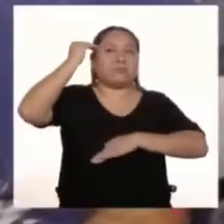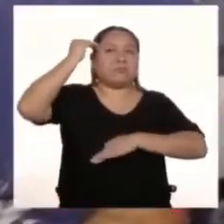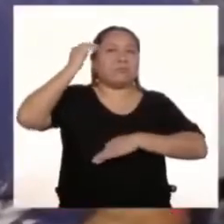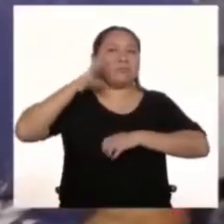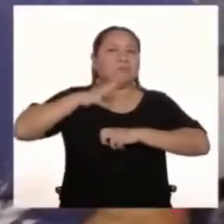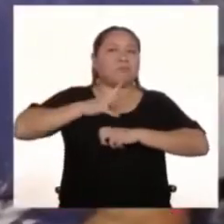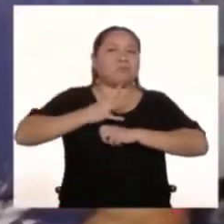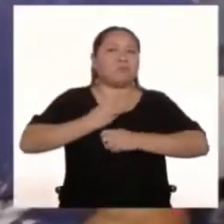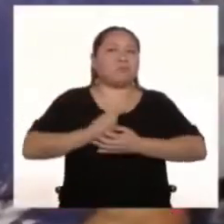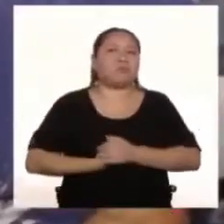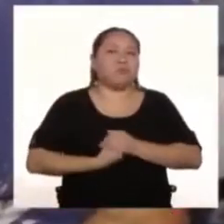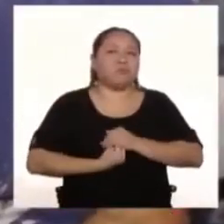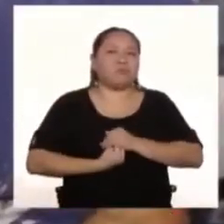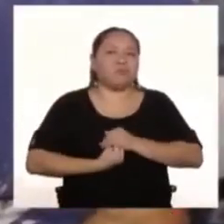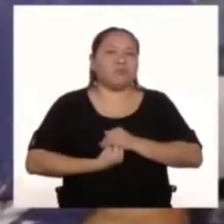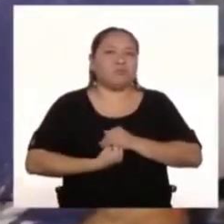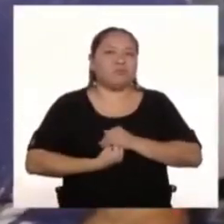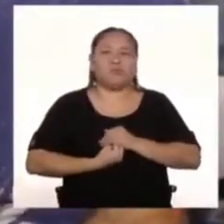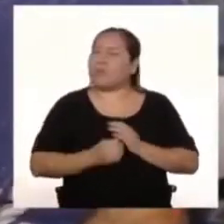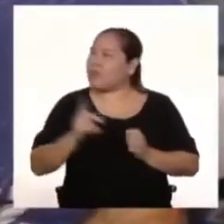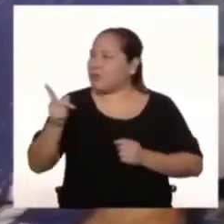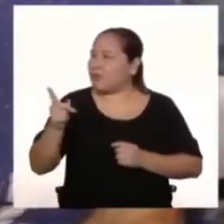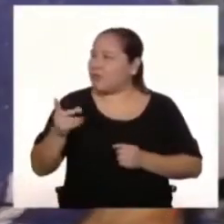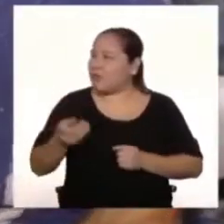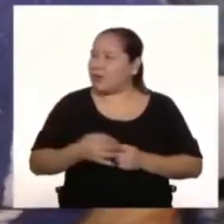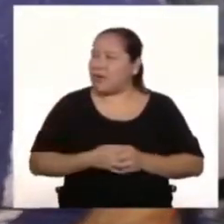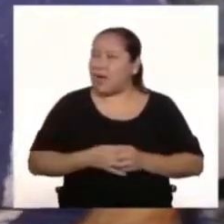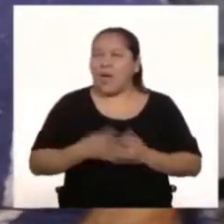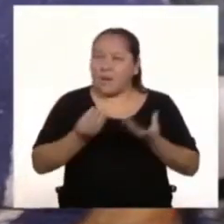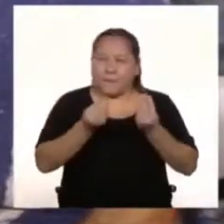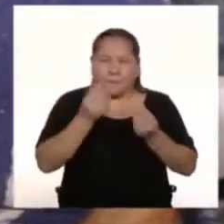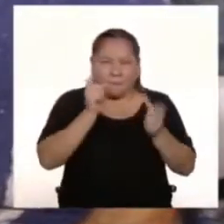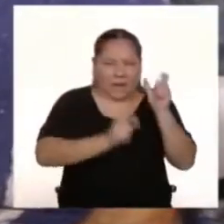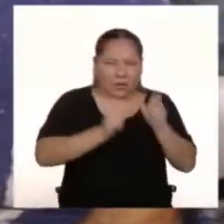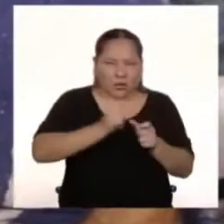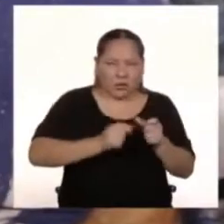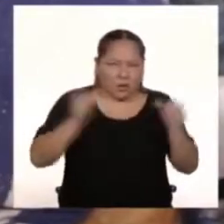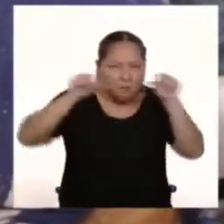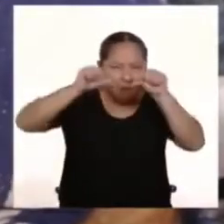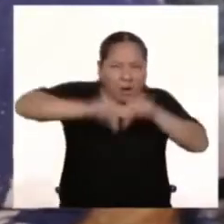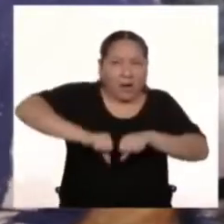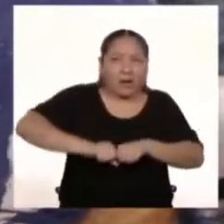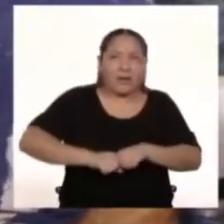poco Y hay supervillanos Todo El tiempo Por ejemplo